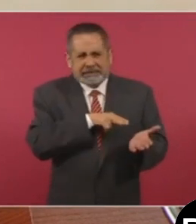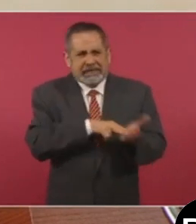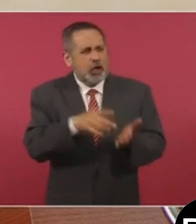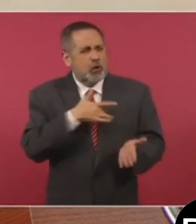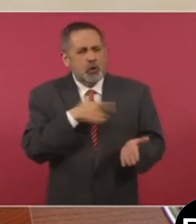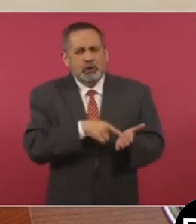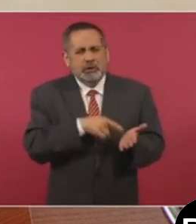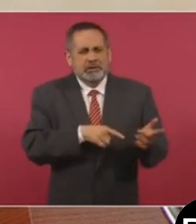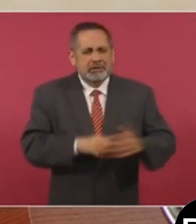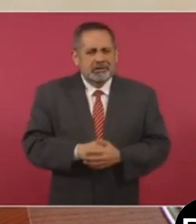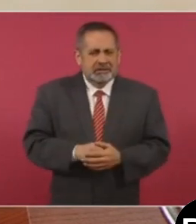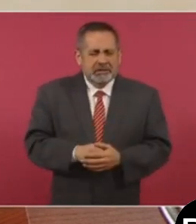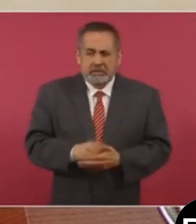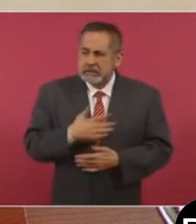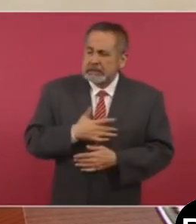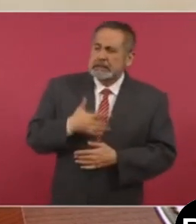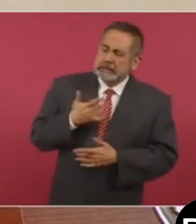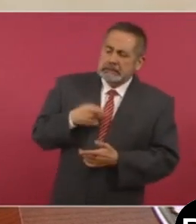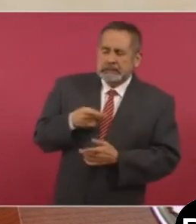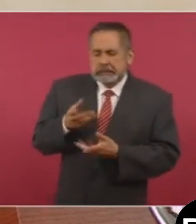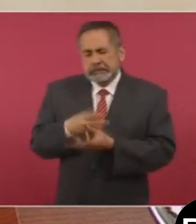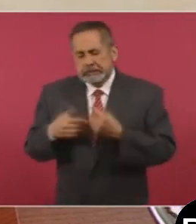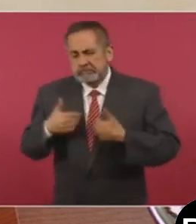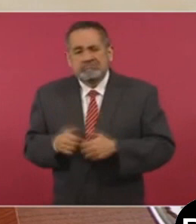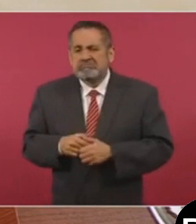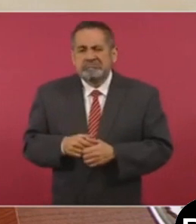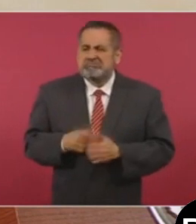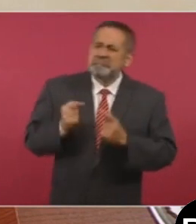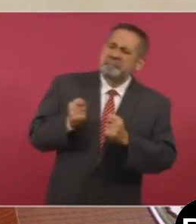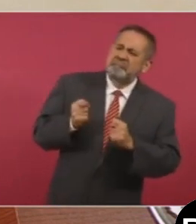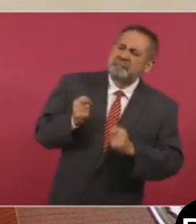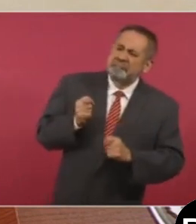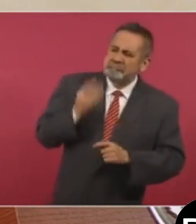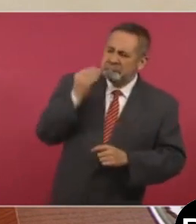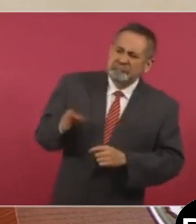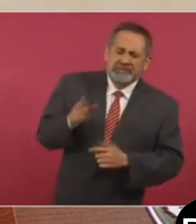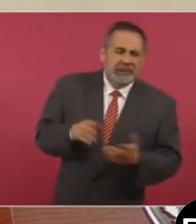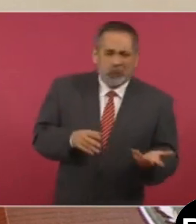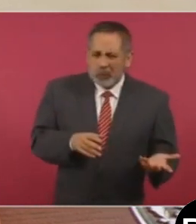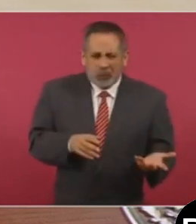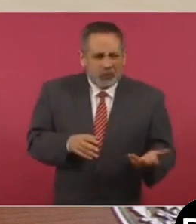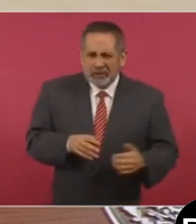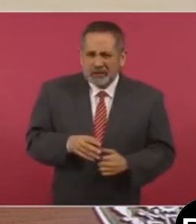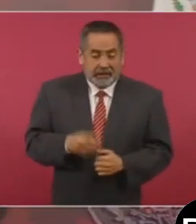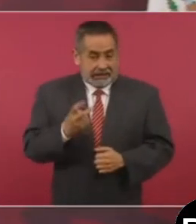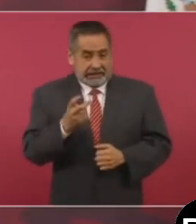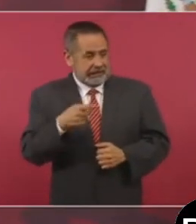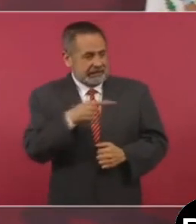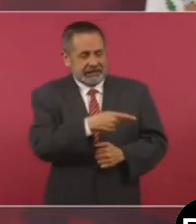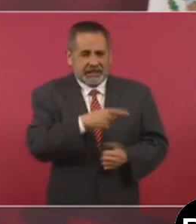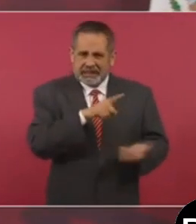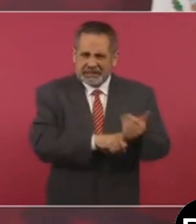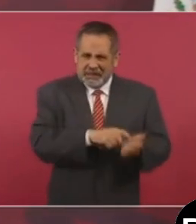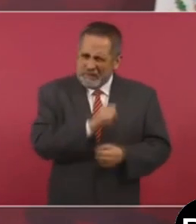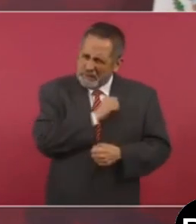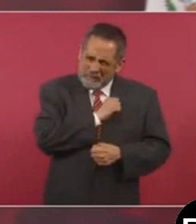Esa es la pérdida de los sentimientos, eso es ser malo,